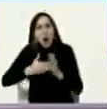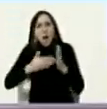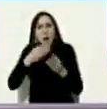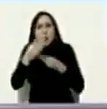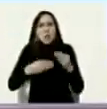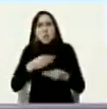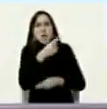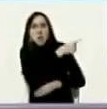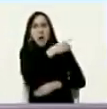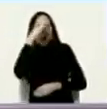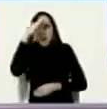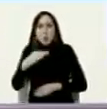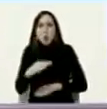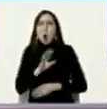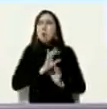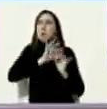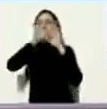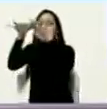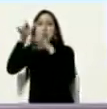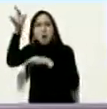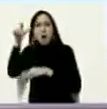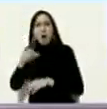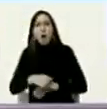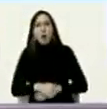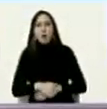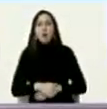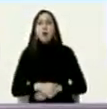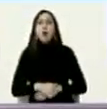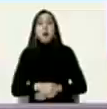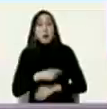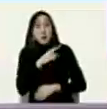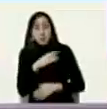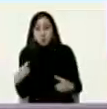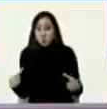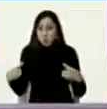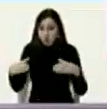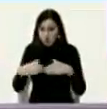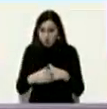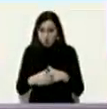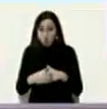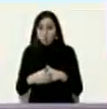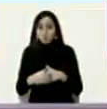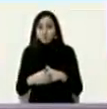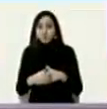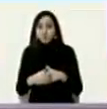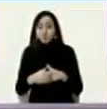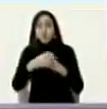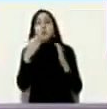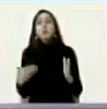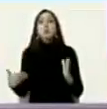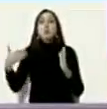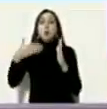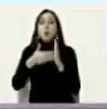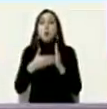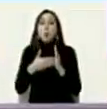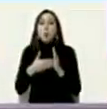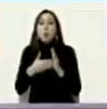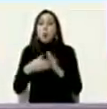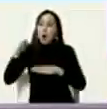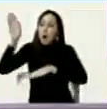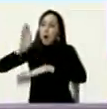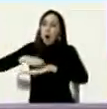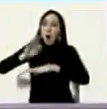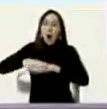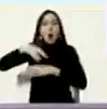sicarios y criminales pero este sector que promovió golpes de estado que convocó a